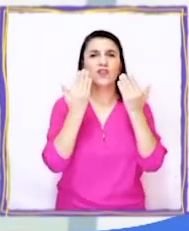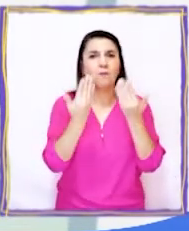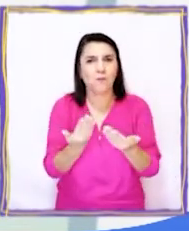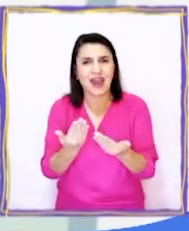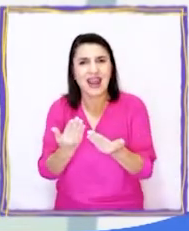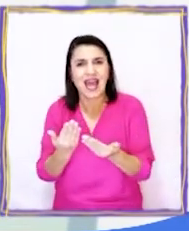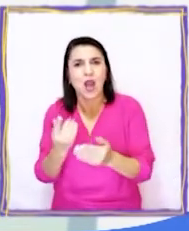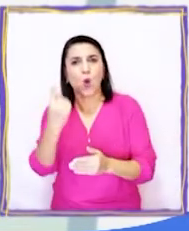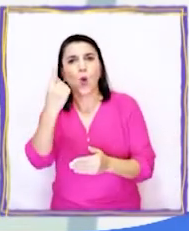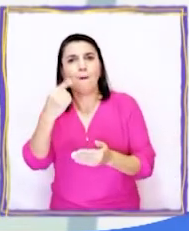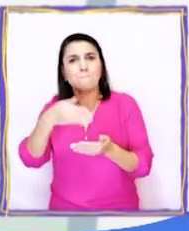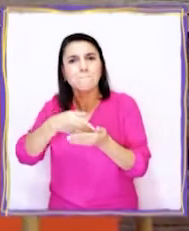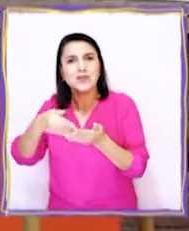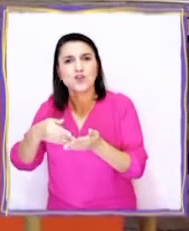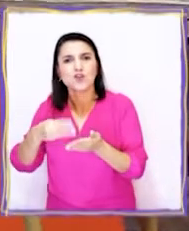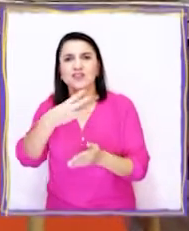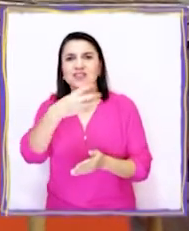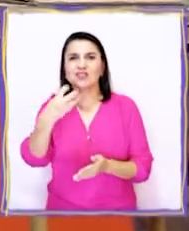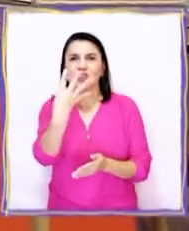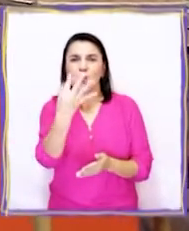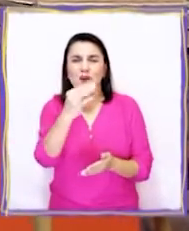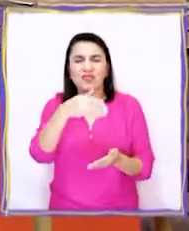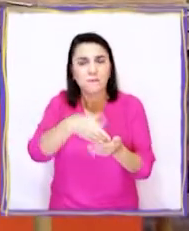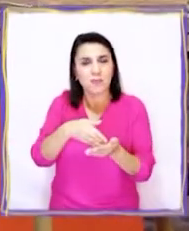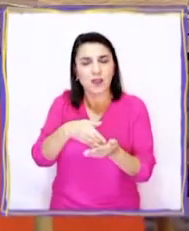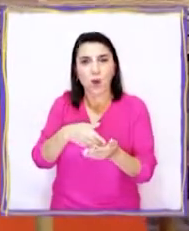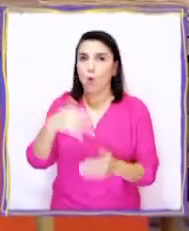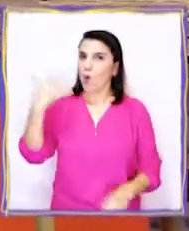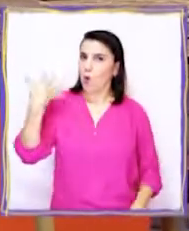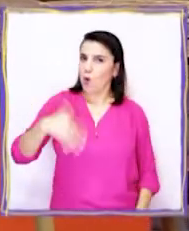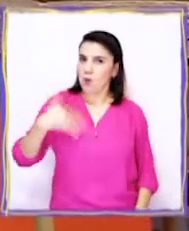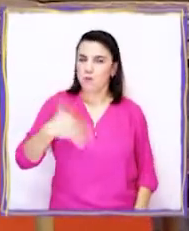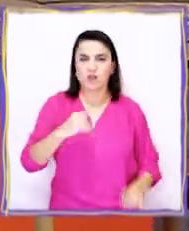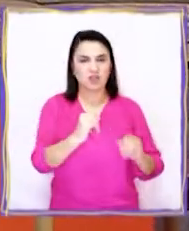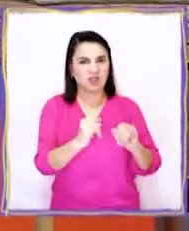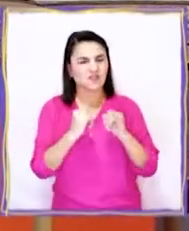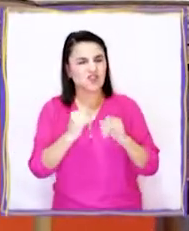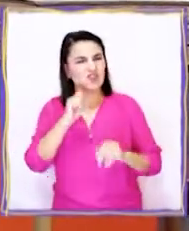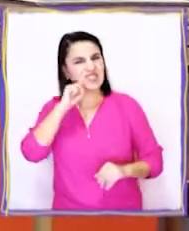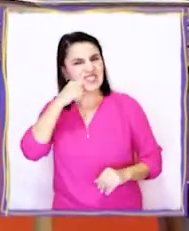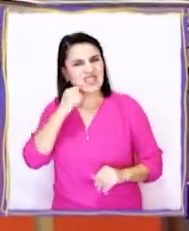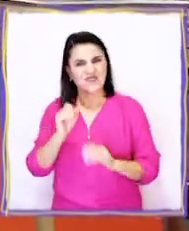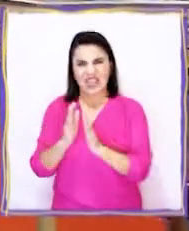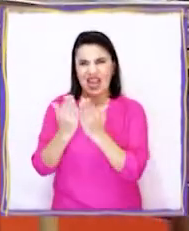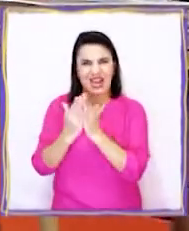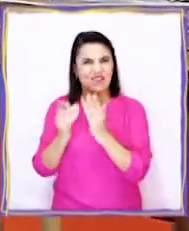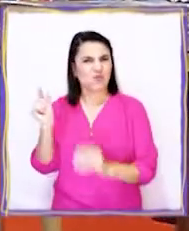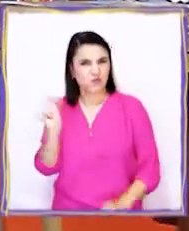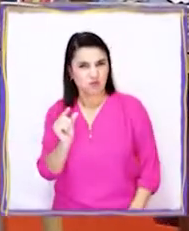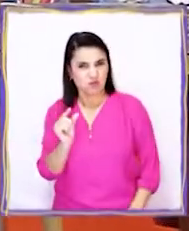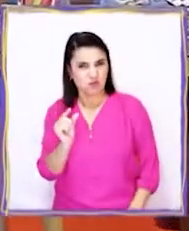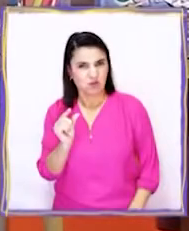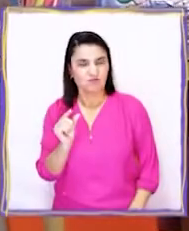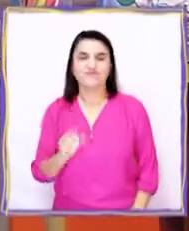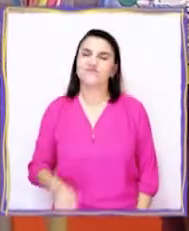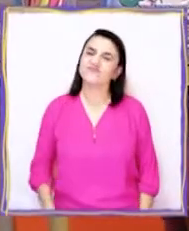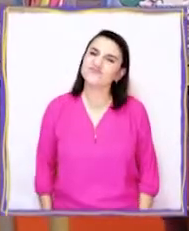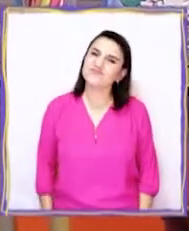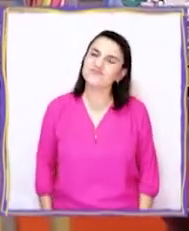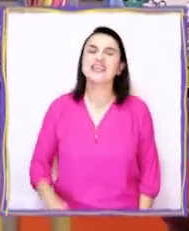.000. ¡Qué valiosa información! ¿Y qué significa que los libros sean escasos?